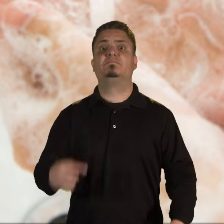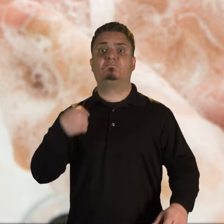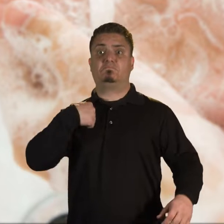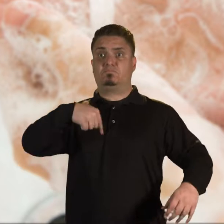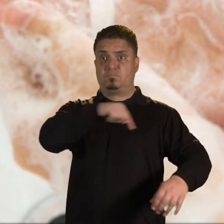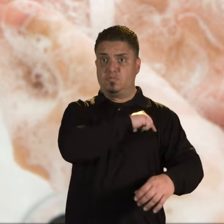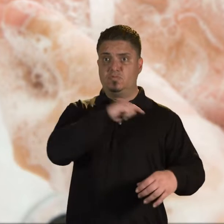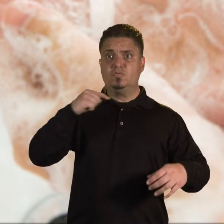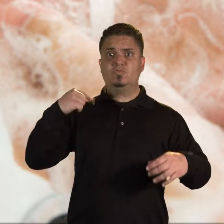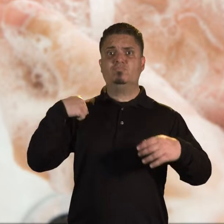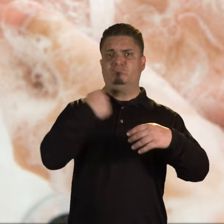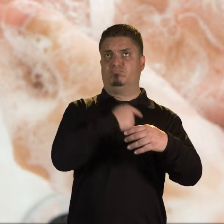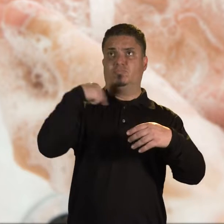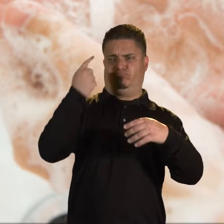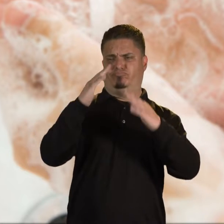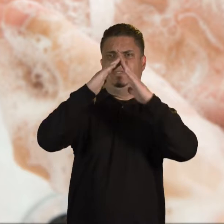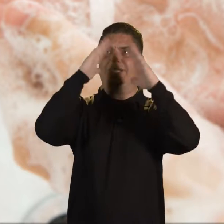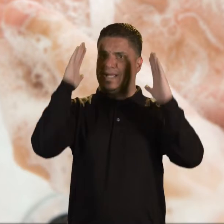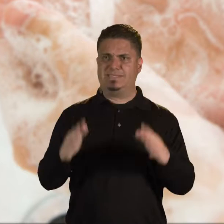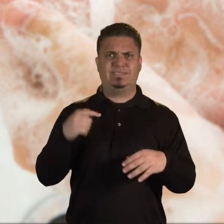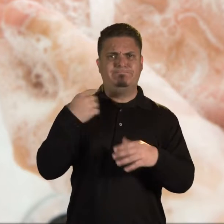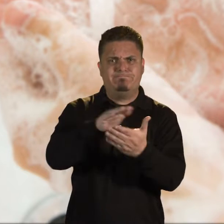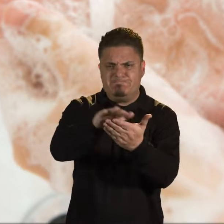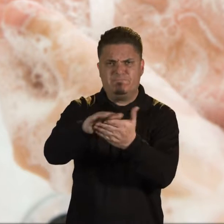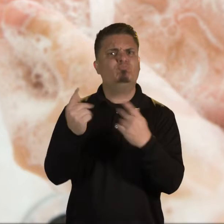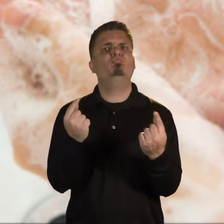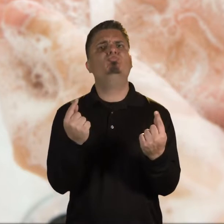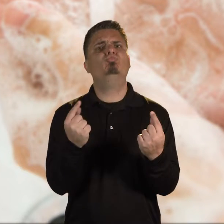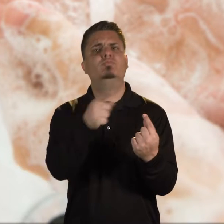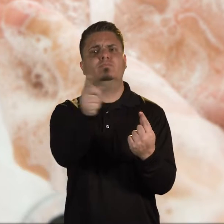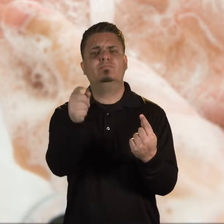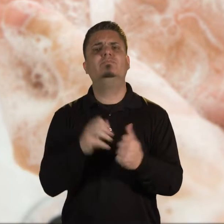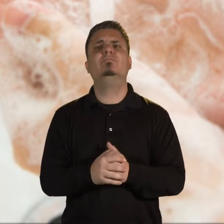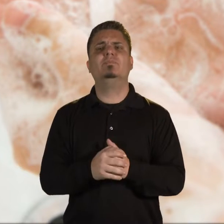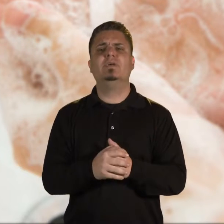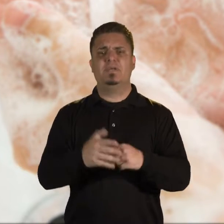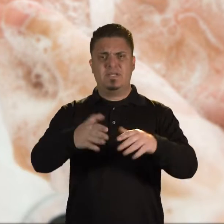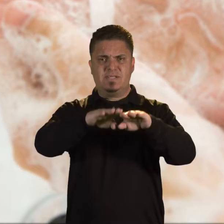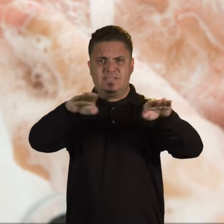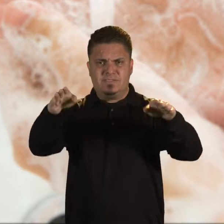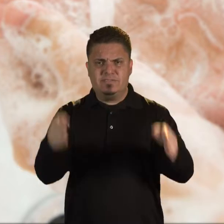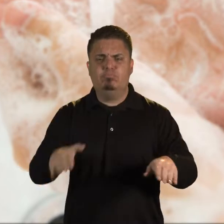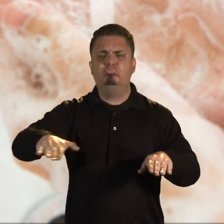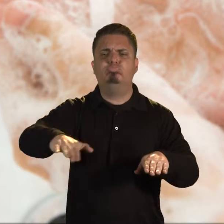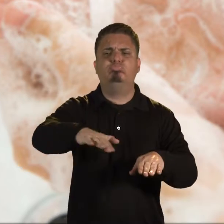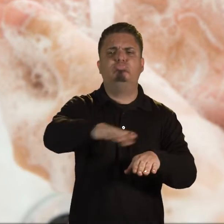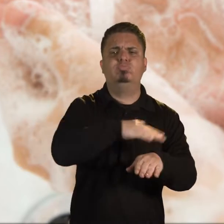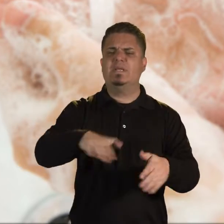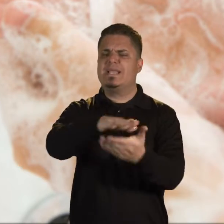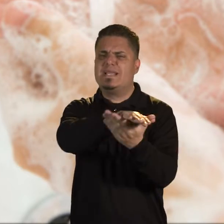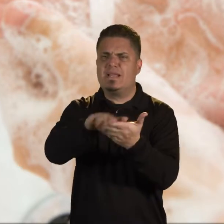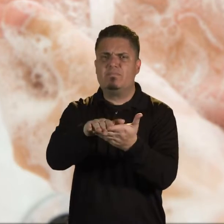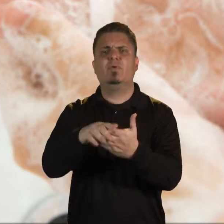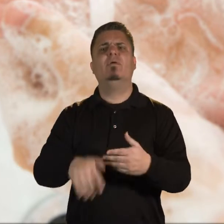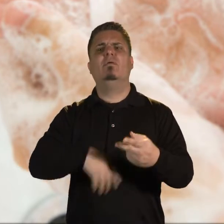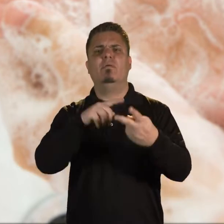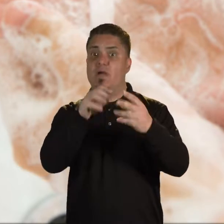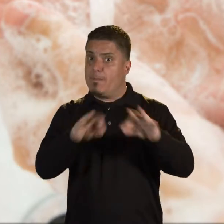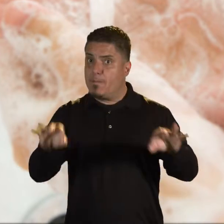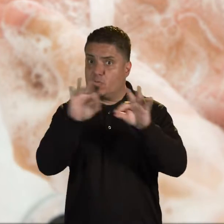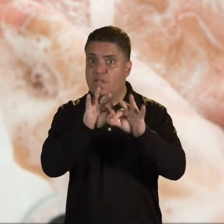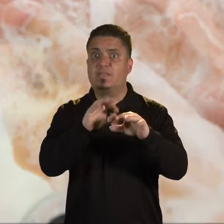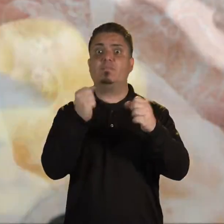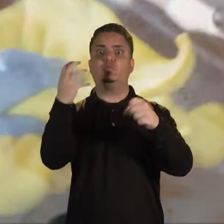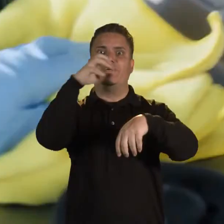podemos hacer para mantener la higiene de nuestro hogar? Podemos limpiar las superficies, sobre todo las superficies de alto impacto donde estamos mucho